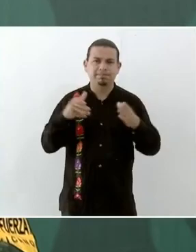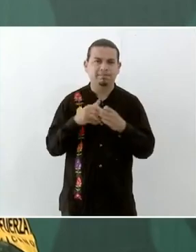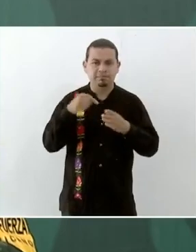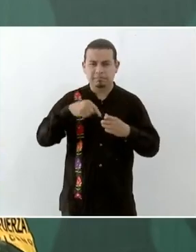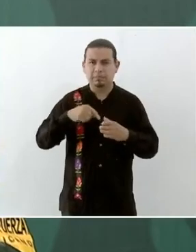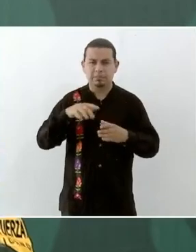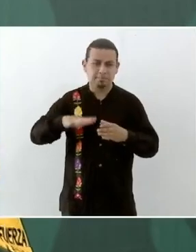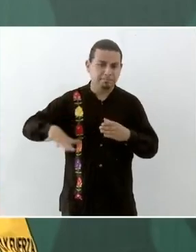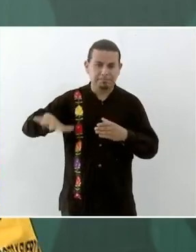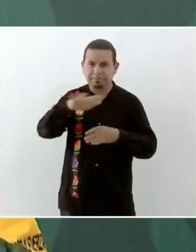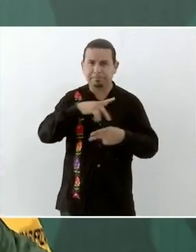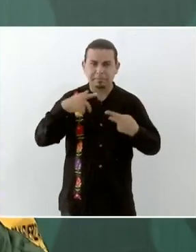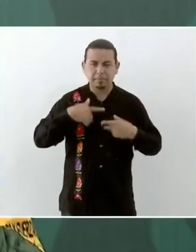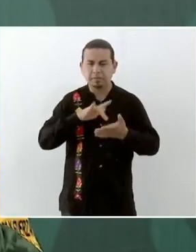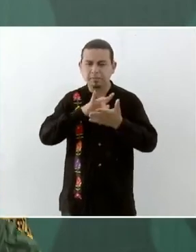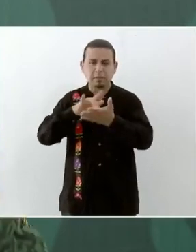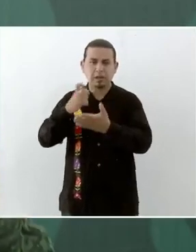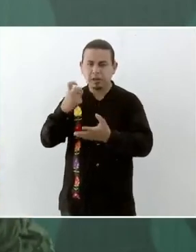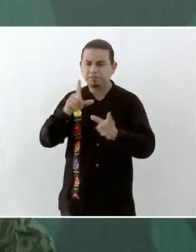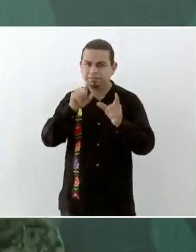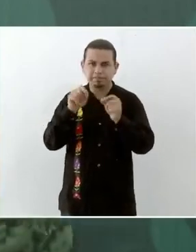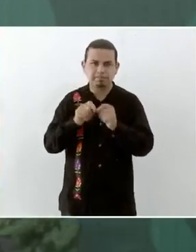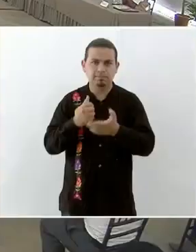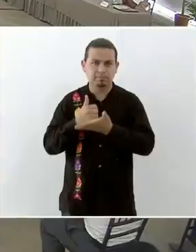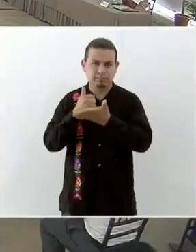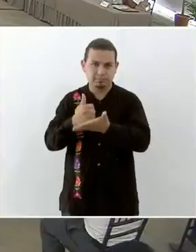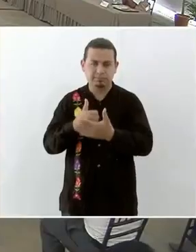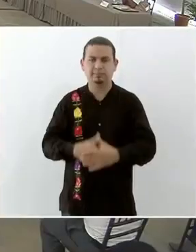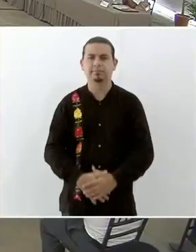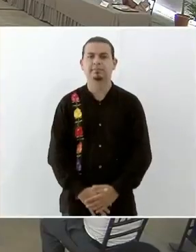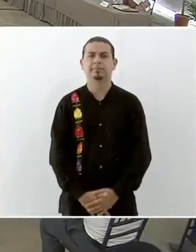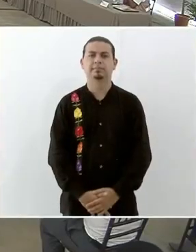en las poblaciones afectadas. Es todo, señor presidente.